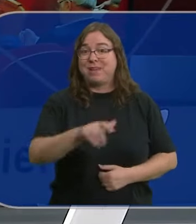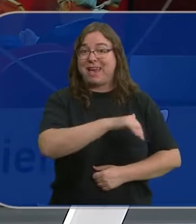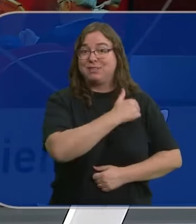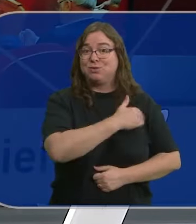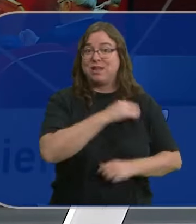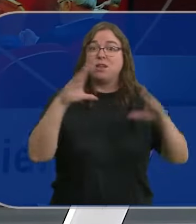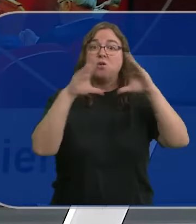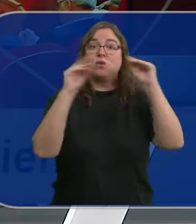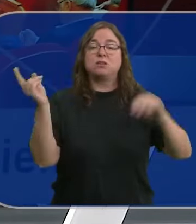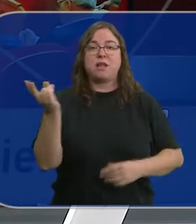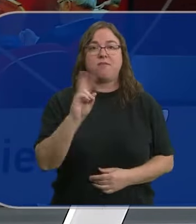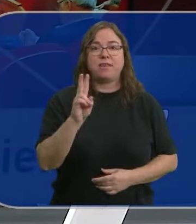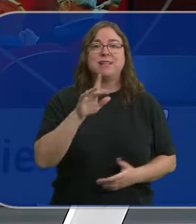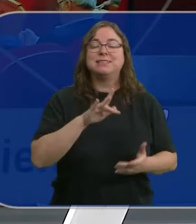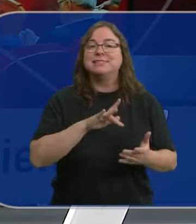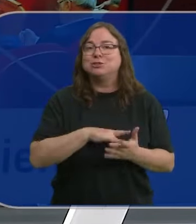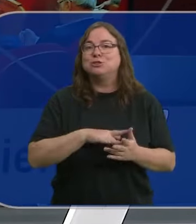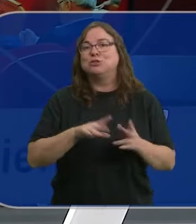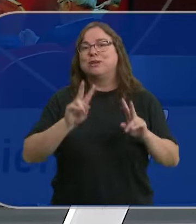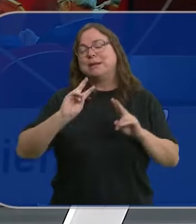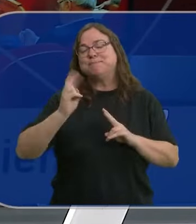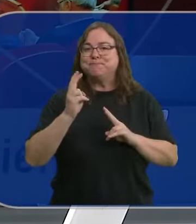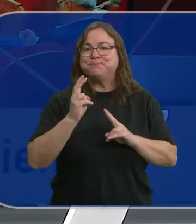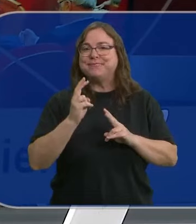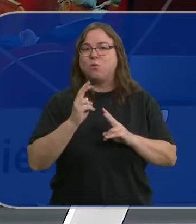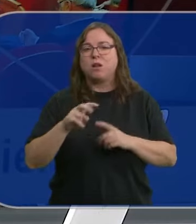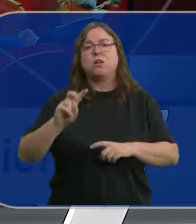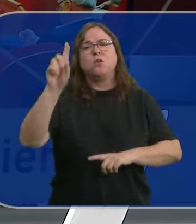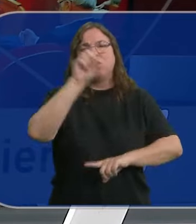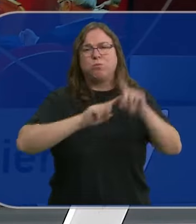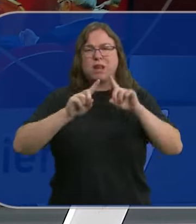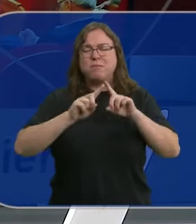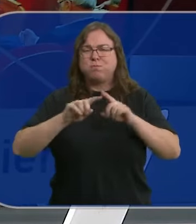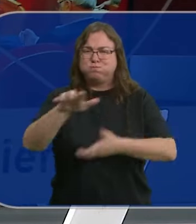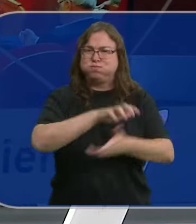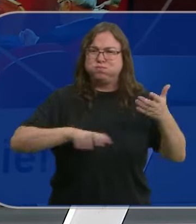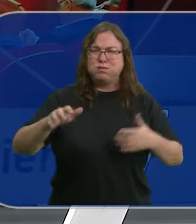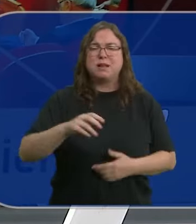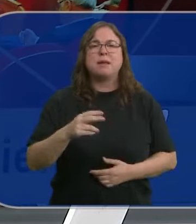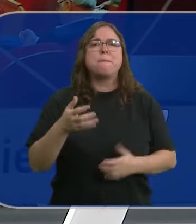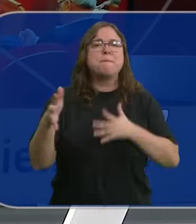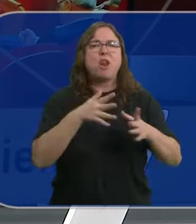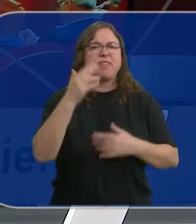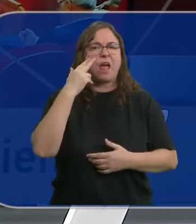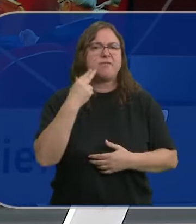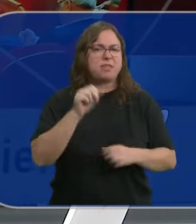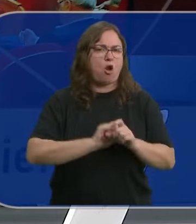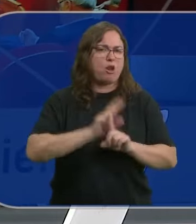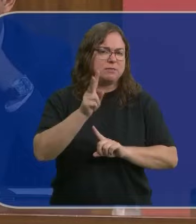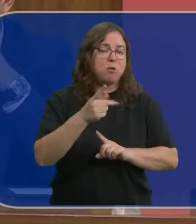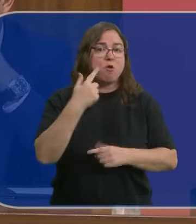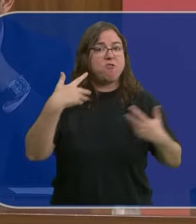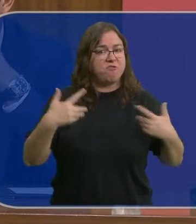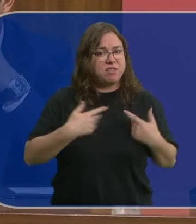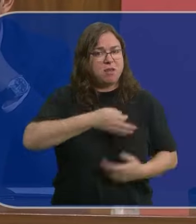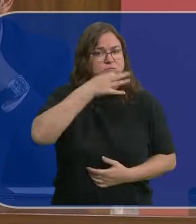estudiantes de la Universidad de Valladolid conocen hoy de primera mano los estragos de la violencia terrorista con el testimonio de varias víctimas y el análisis de expertos.